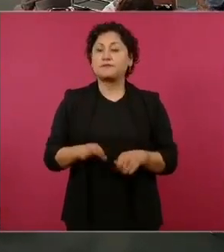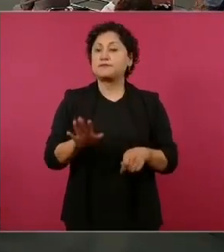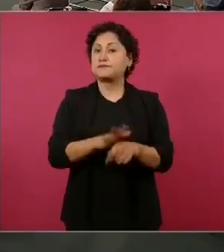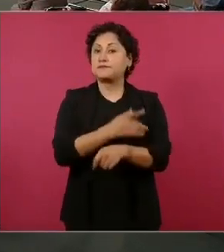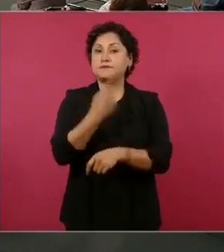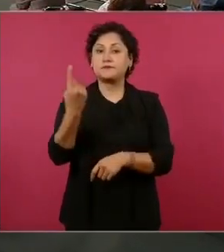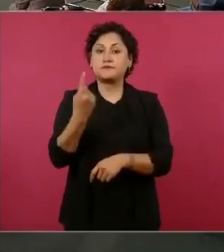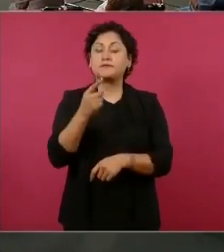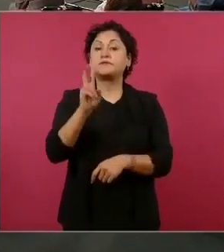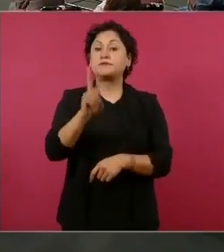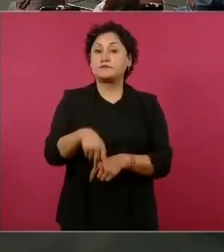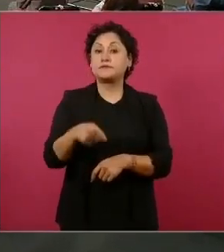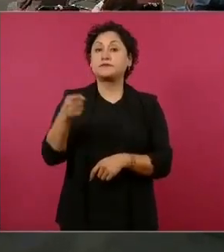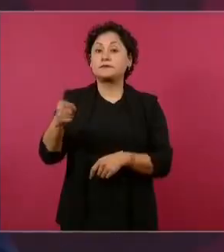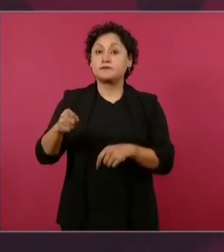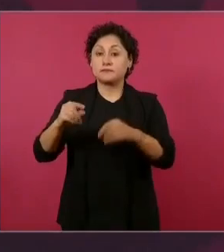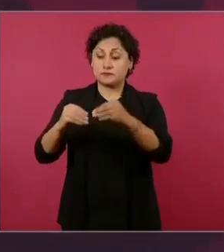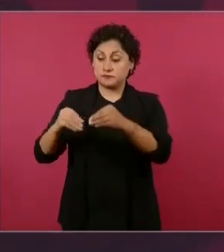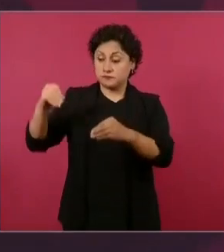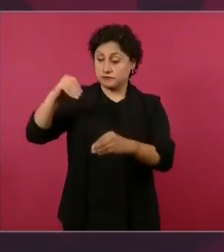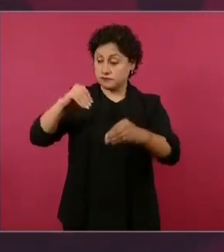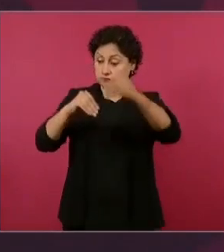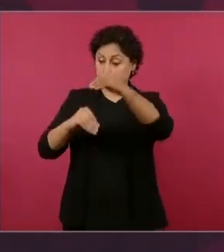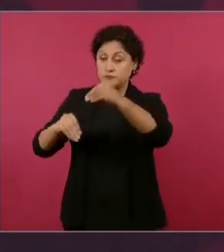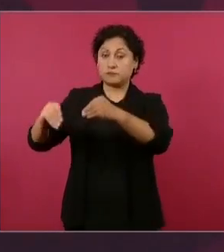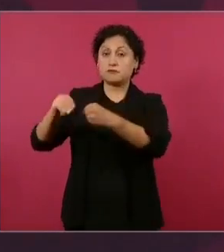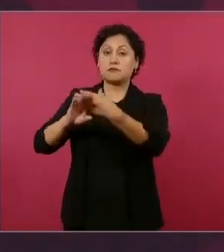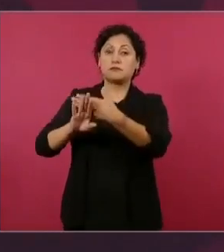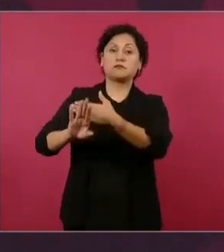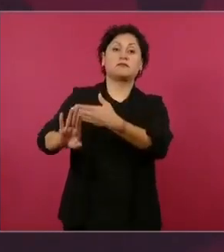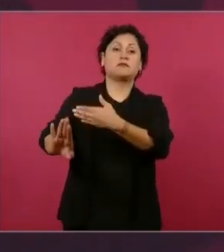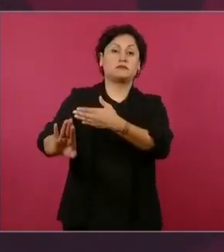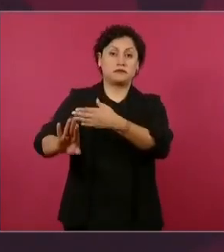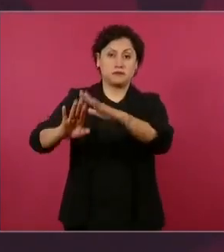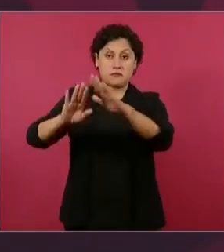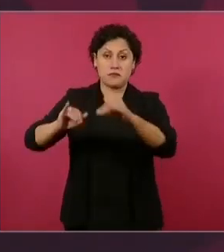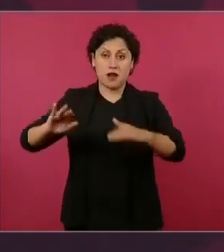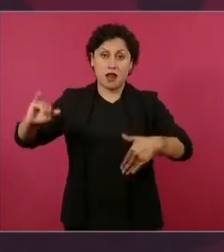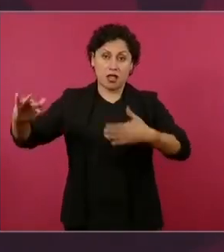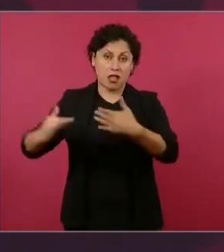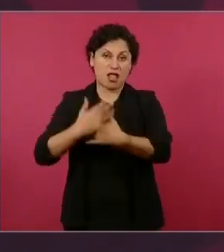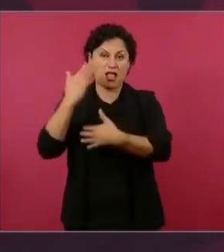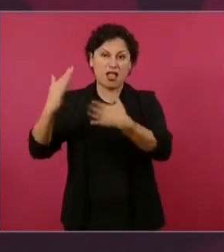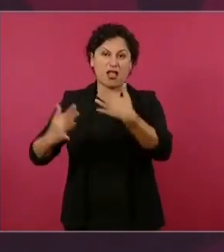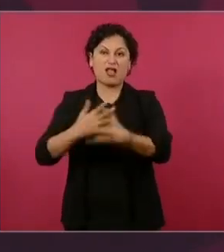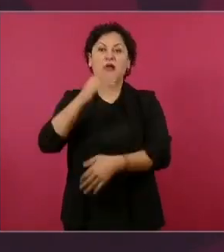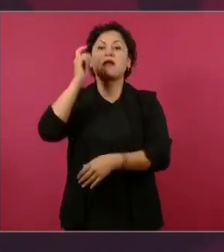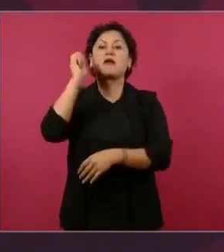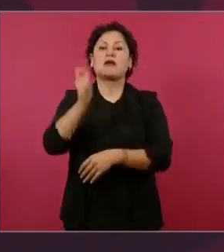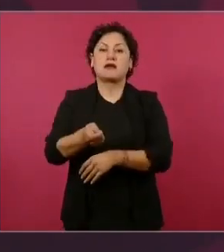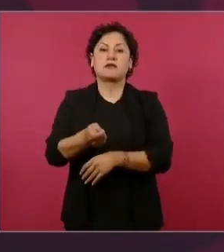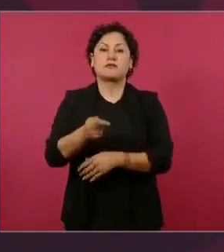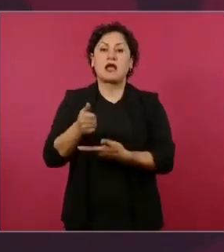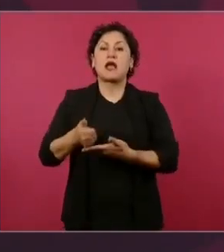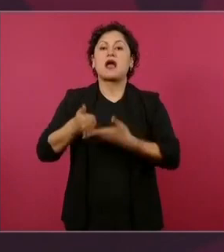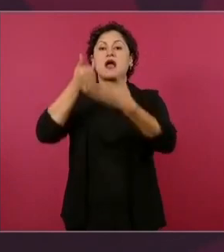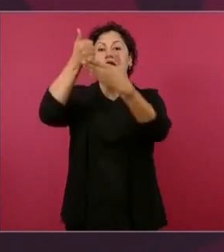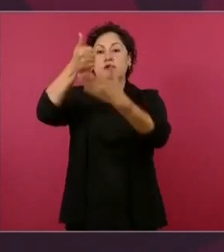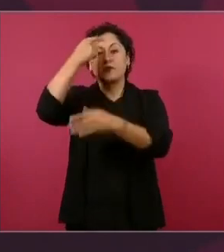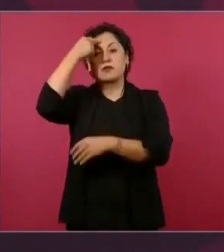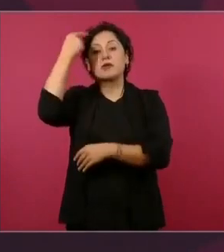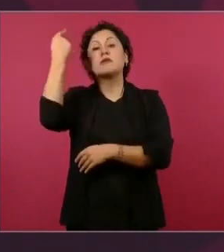ese rompeolas es que puedan arribar barcos